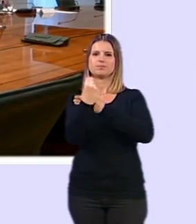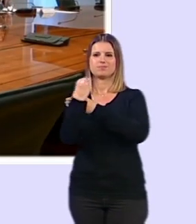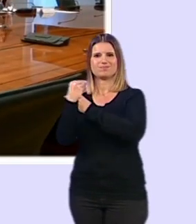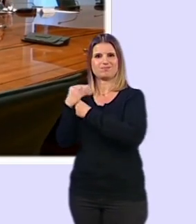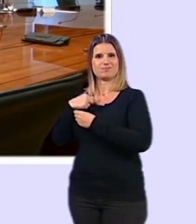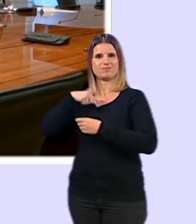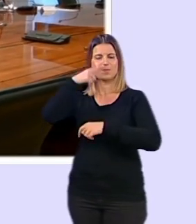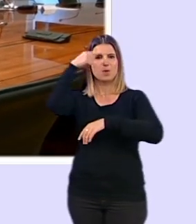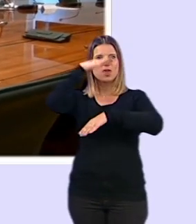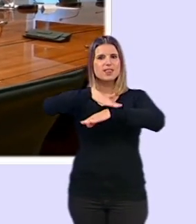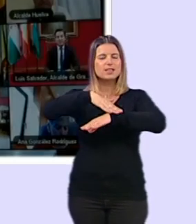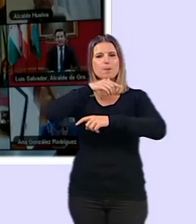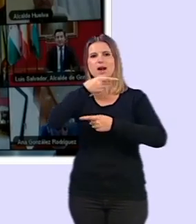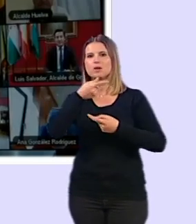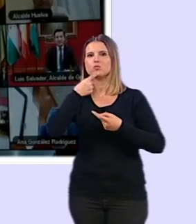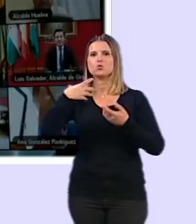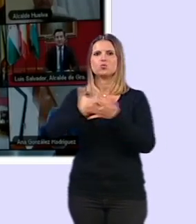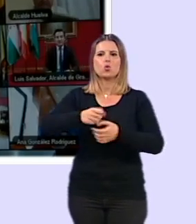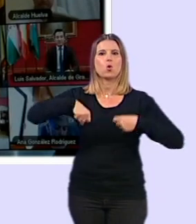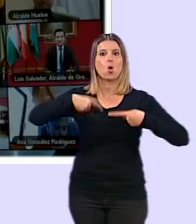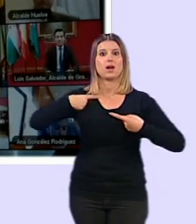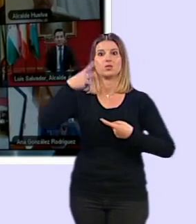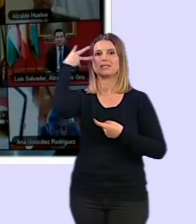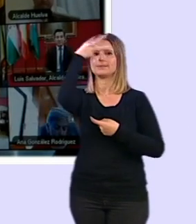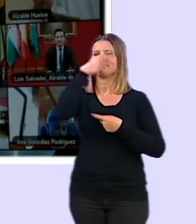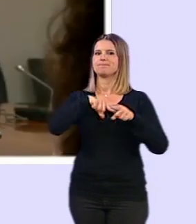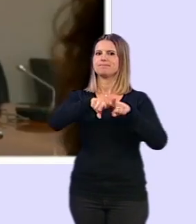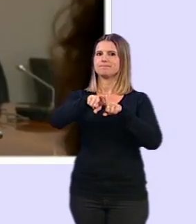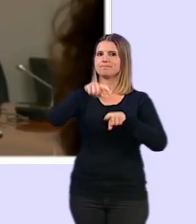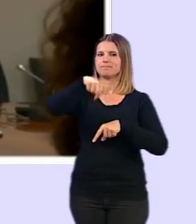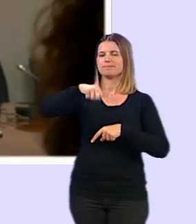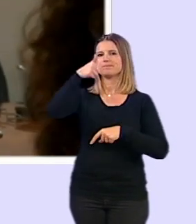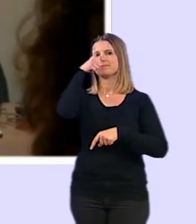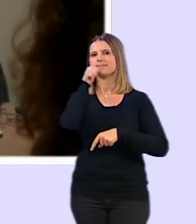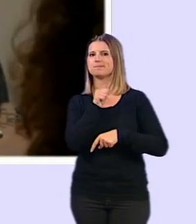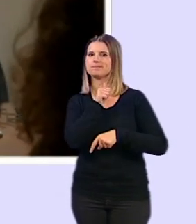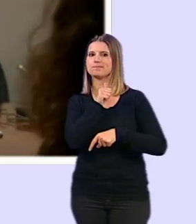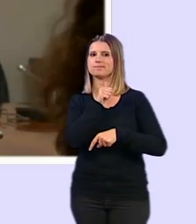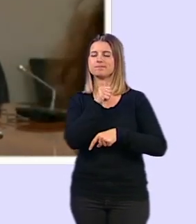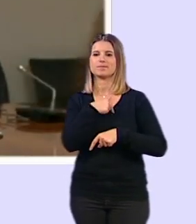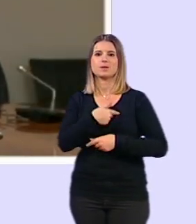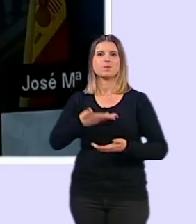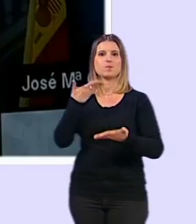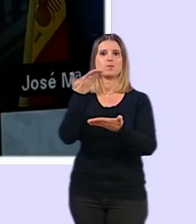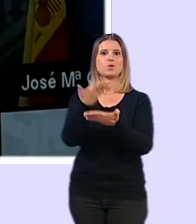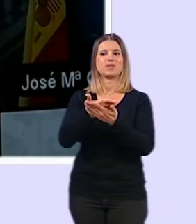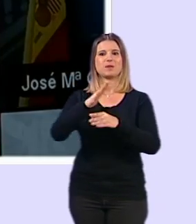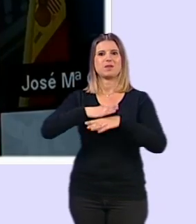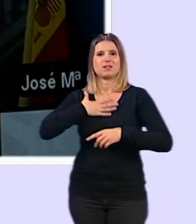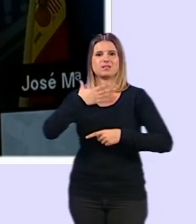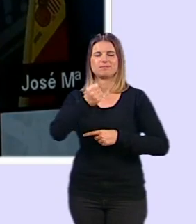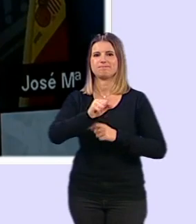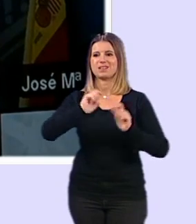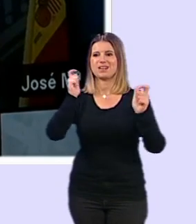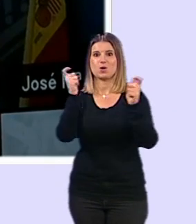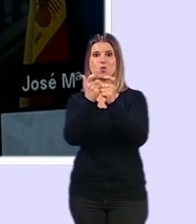para poder hacer frente de los gastos. Salvador ha criticado hoy que Sánchez no llevará ninguna propuesta para los municipios a la reunión